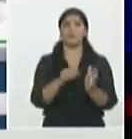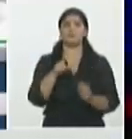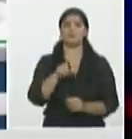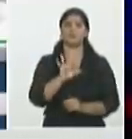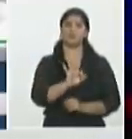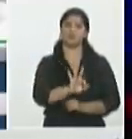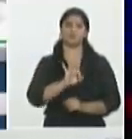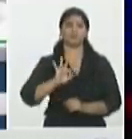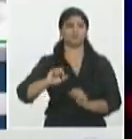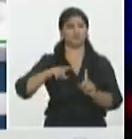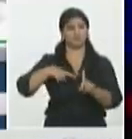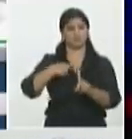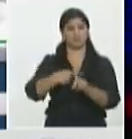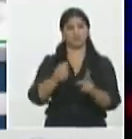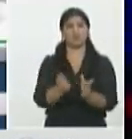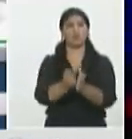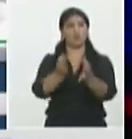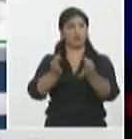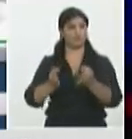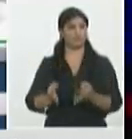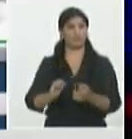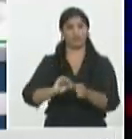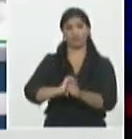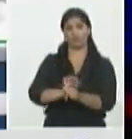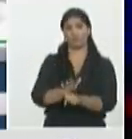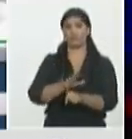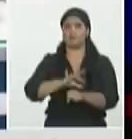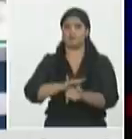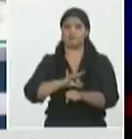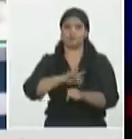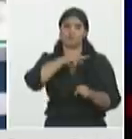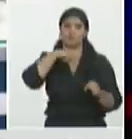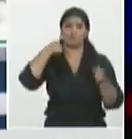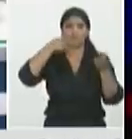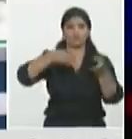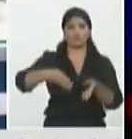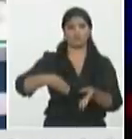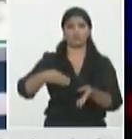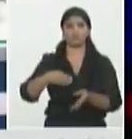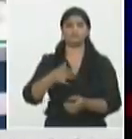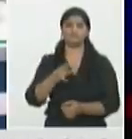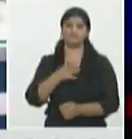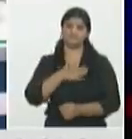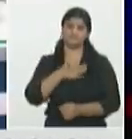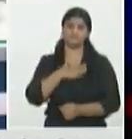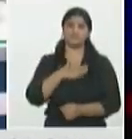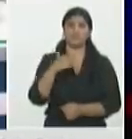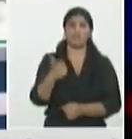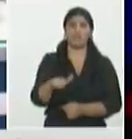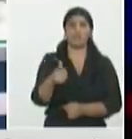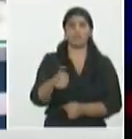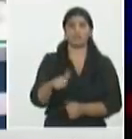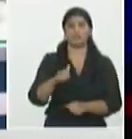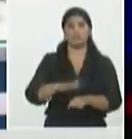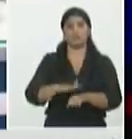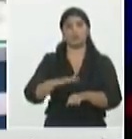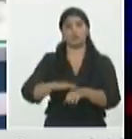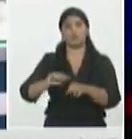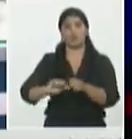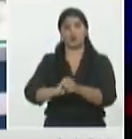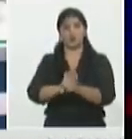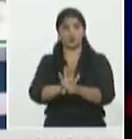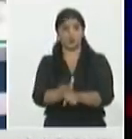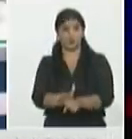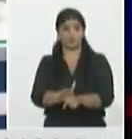casos confirmados con la COVID-19 y lamentablemente 10 fallecidos como consecuencia de la enfermedad se